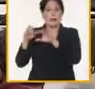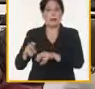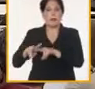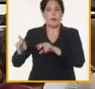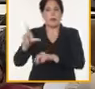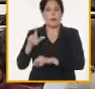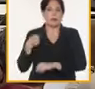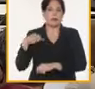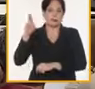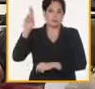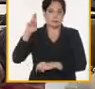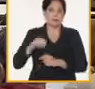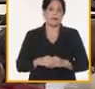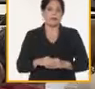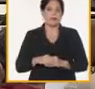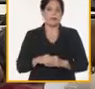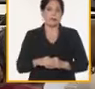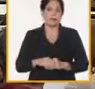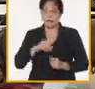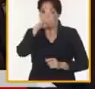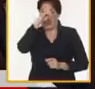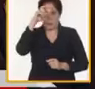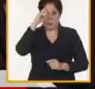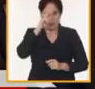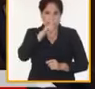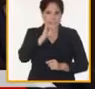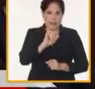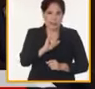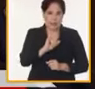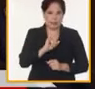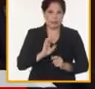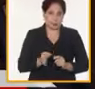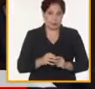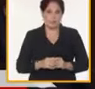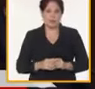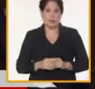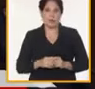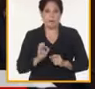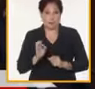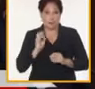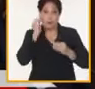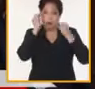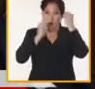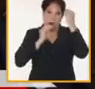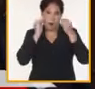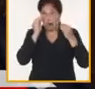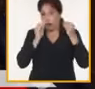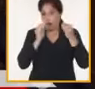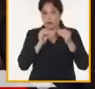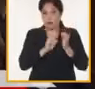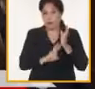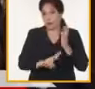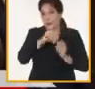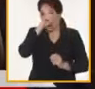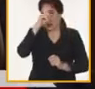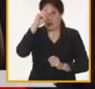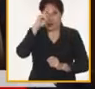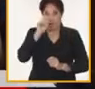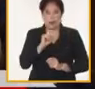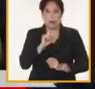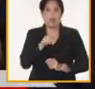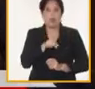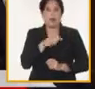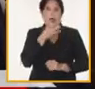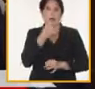si buenos días Santi Espíritu en 26 en el análisis que se realizaba en la provincia quedaba bien